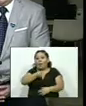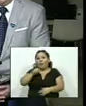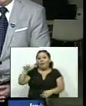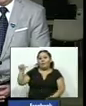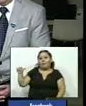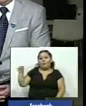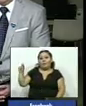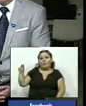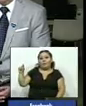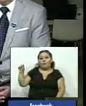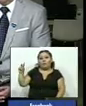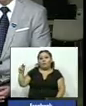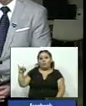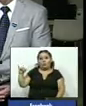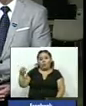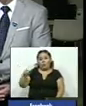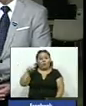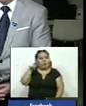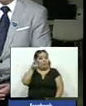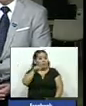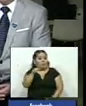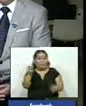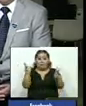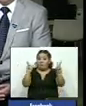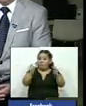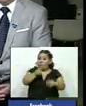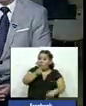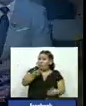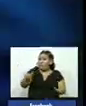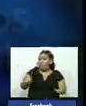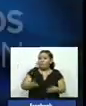presenta más detalles en nuestra sección los hechos ¿cómo son?